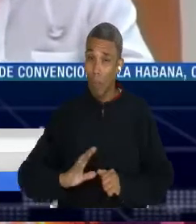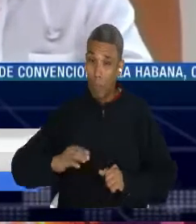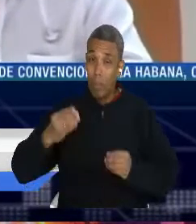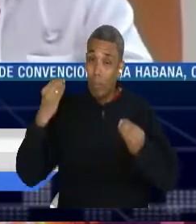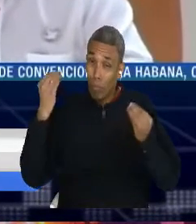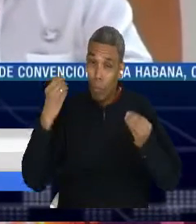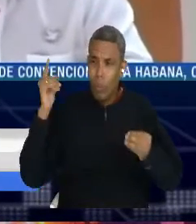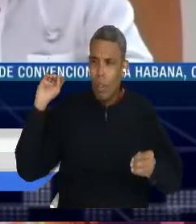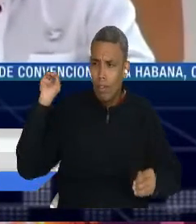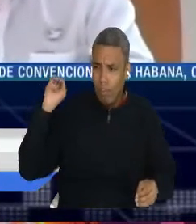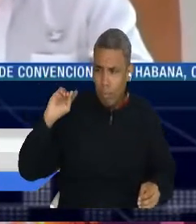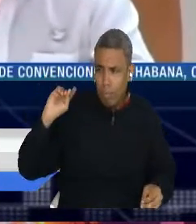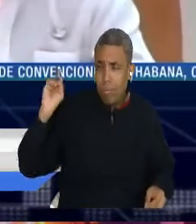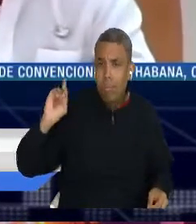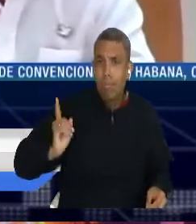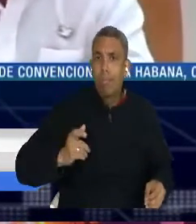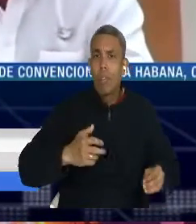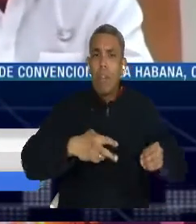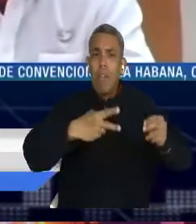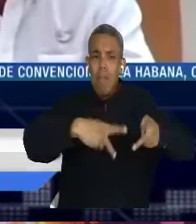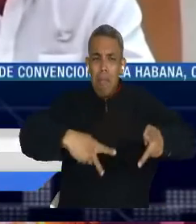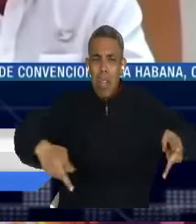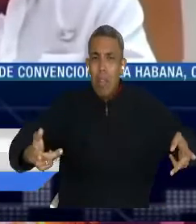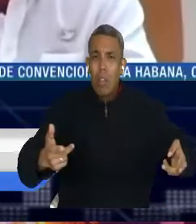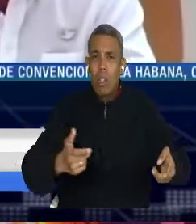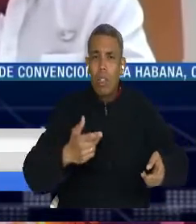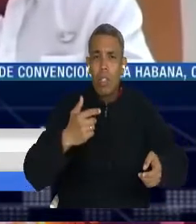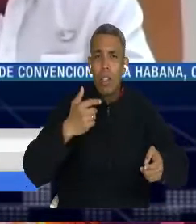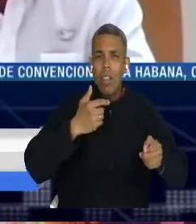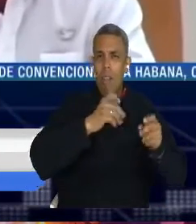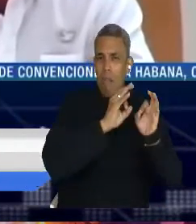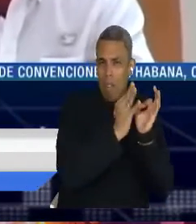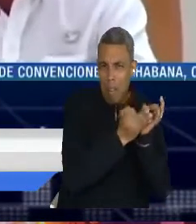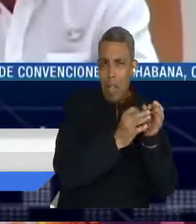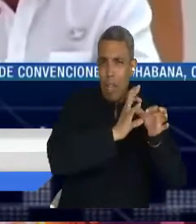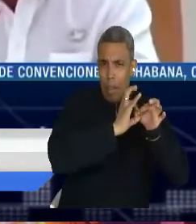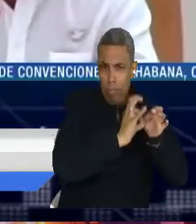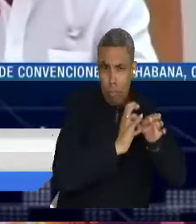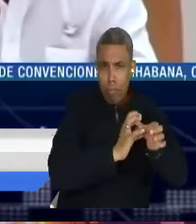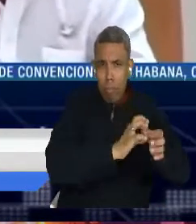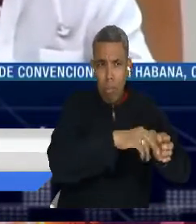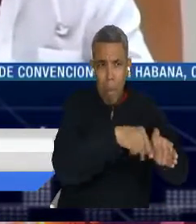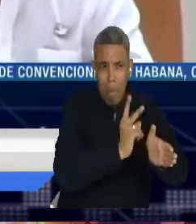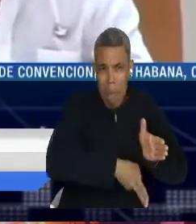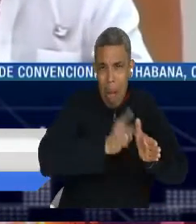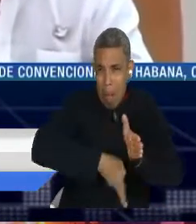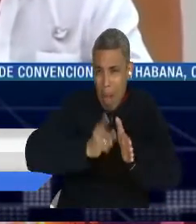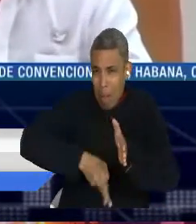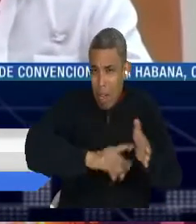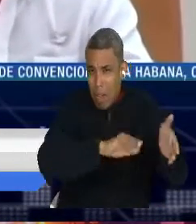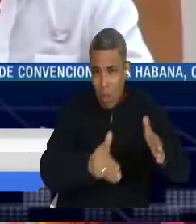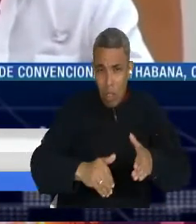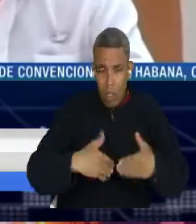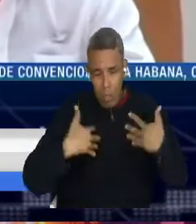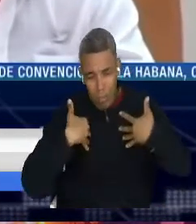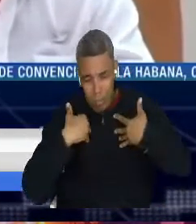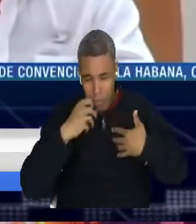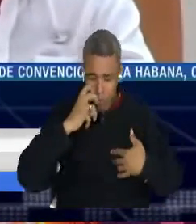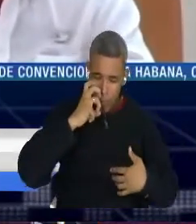el conflicto sigue latente y podamos acorrer el riesgo de generar una